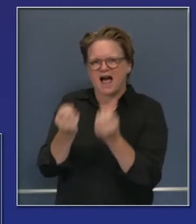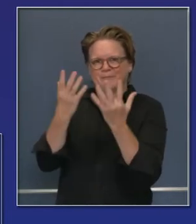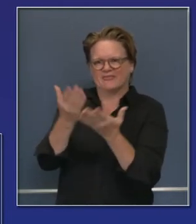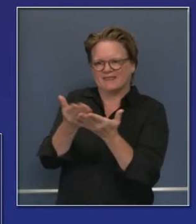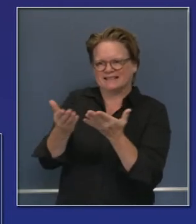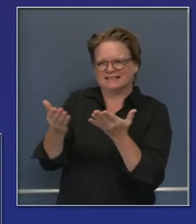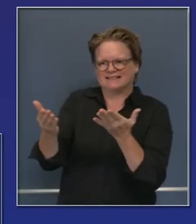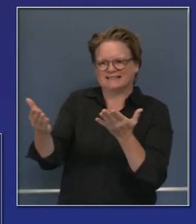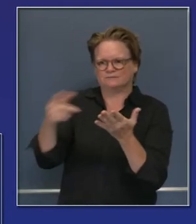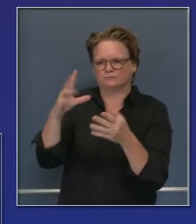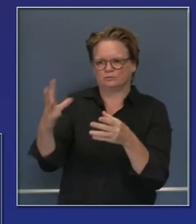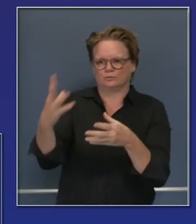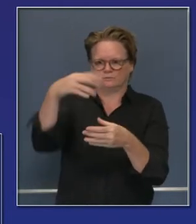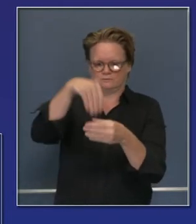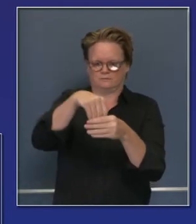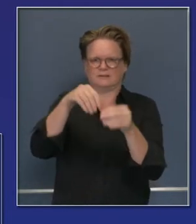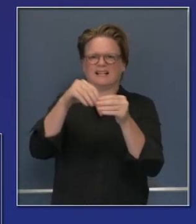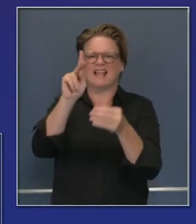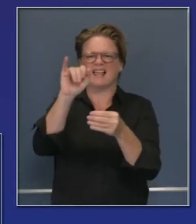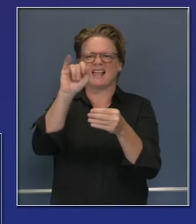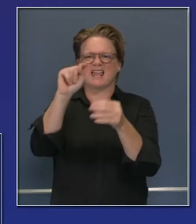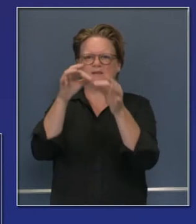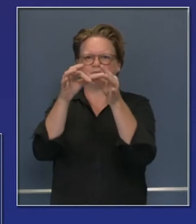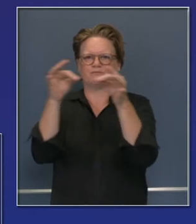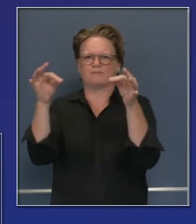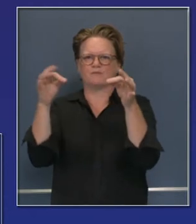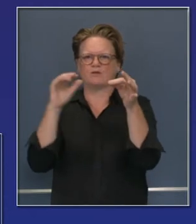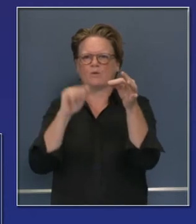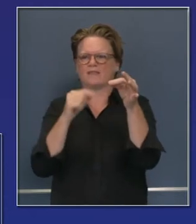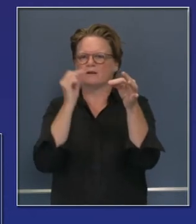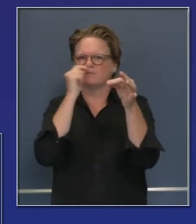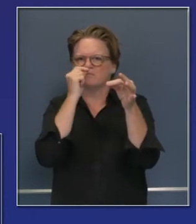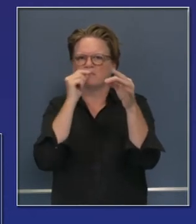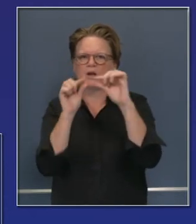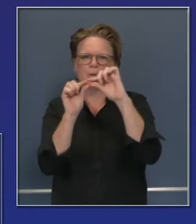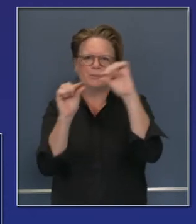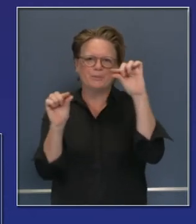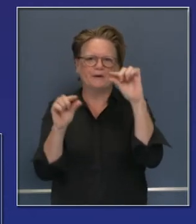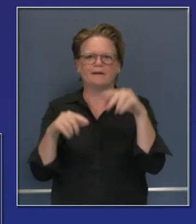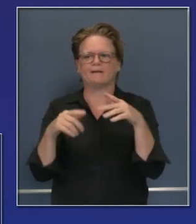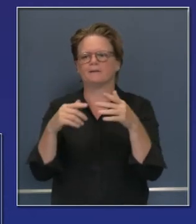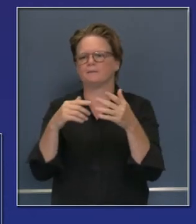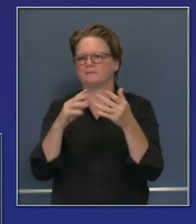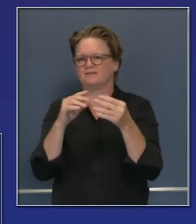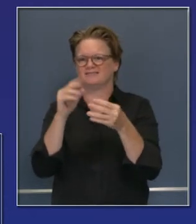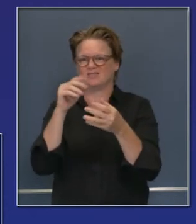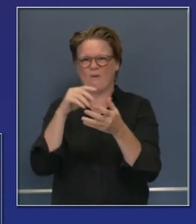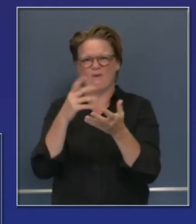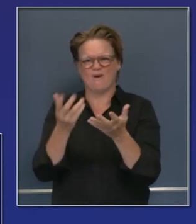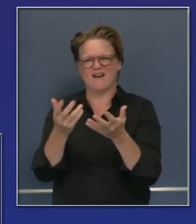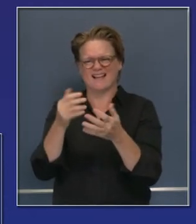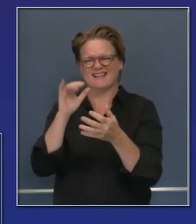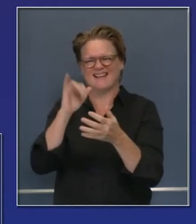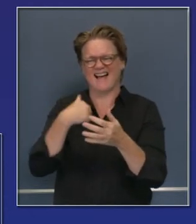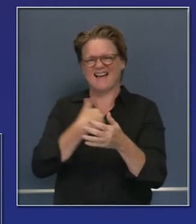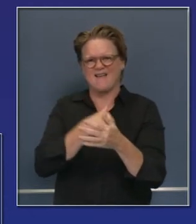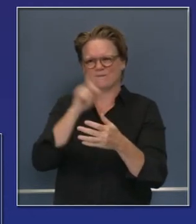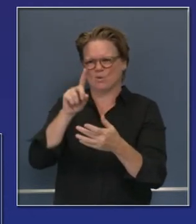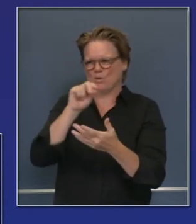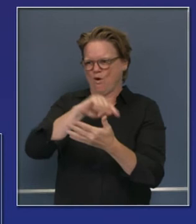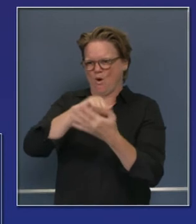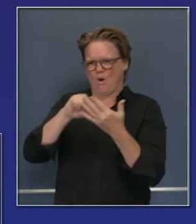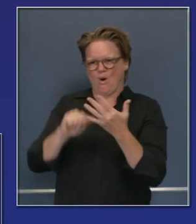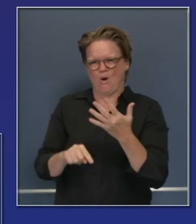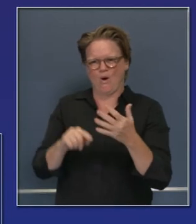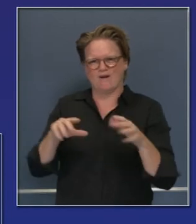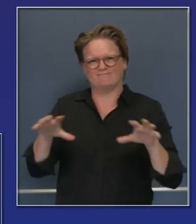correcta para no limitar al personal seguimos trabajando en esto el gobernador mencionó que la cantidad